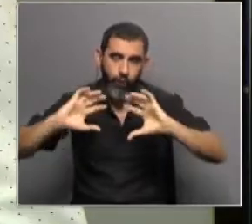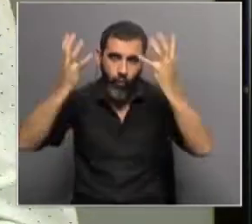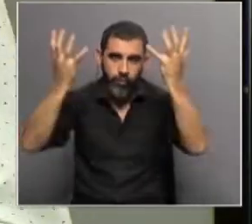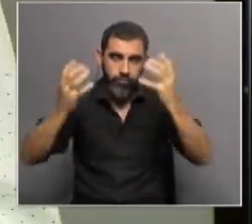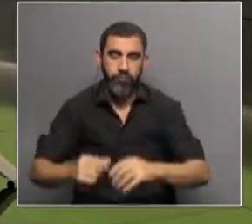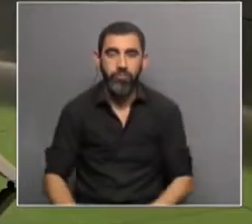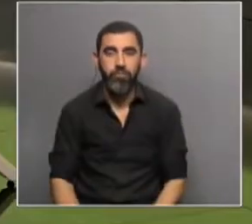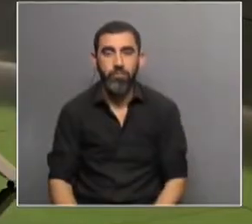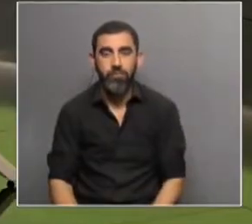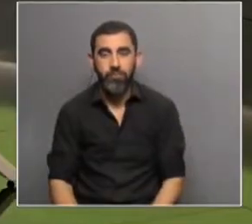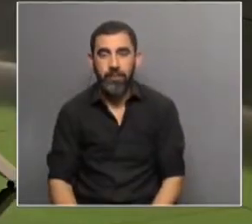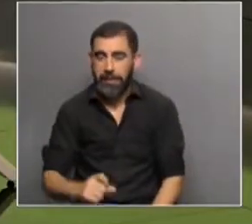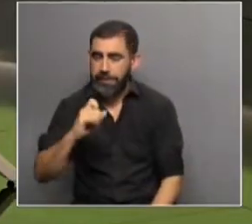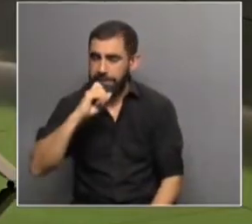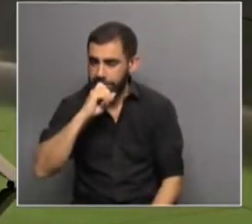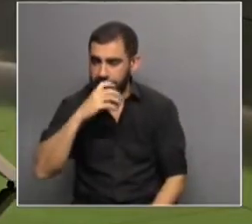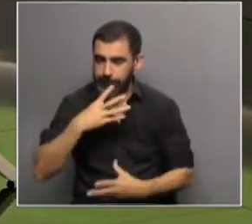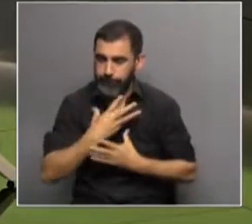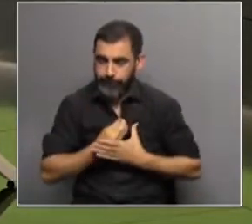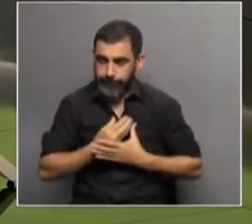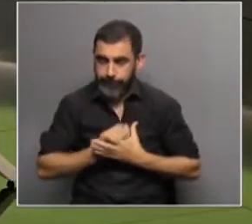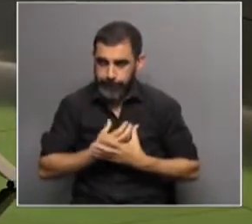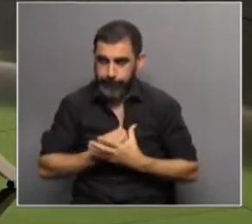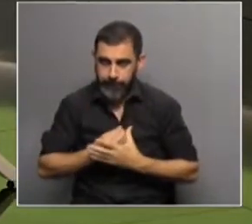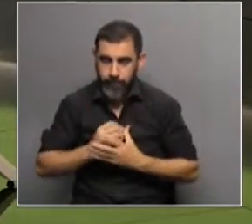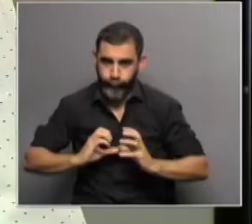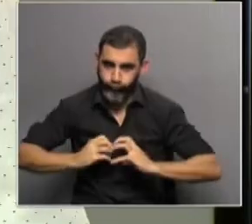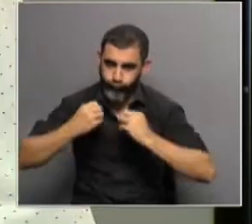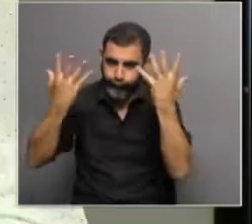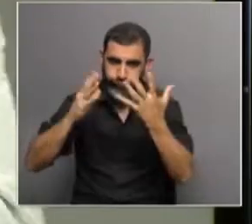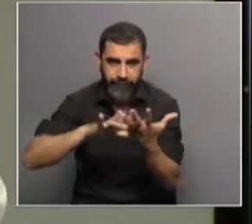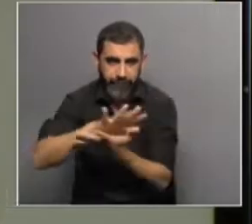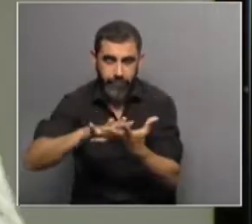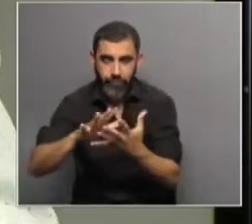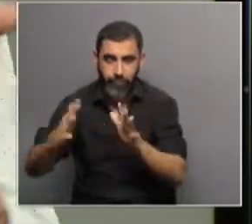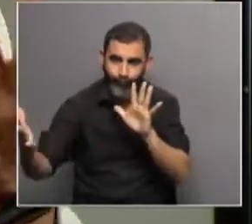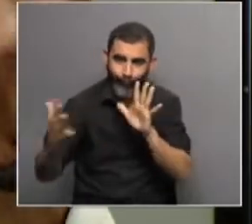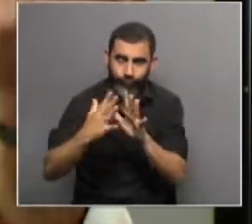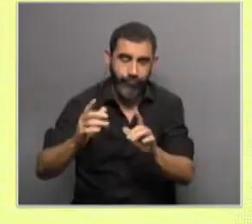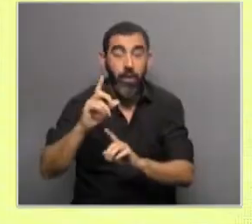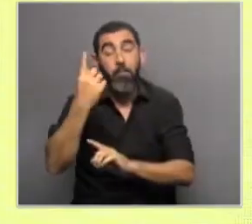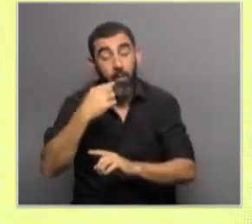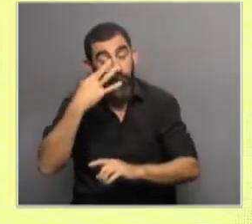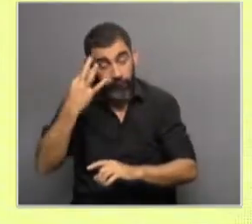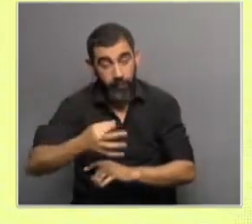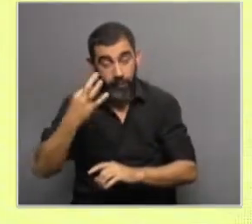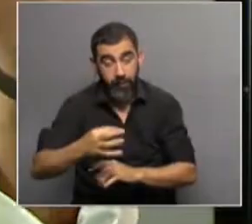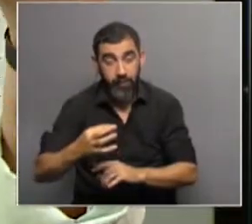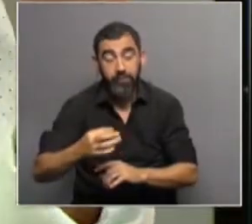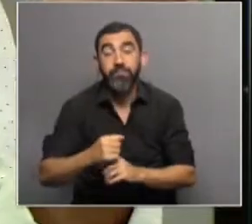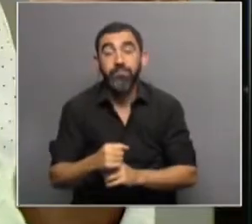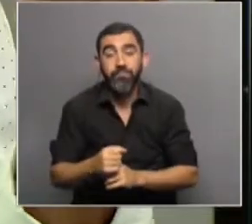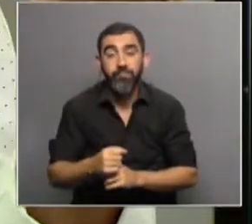de ira reprimido, que termina generando situaciones de enfrentamiento. Pero en realidad habla de,